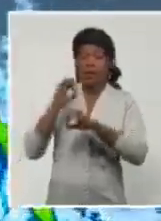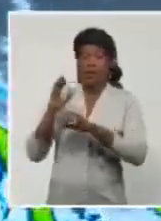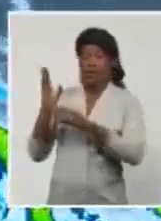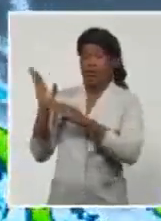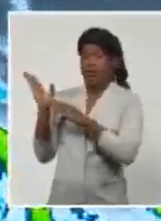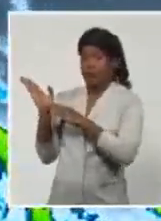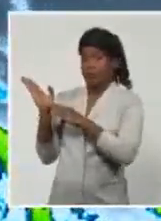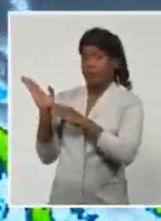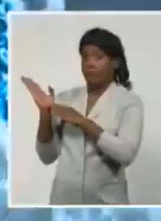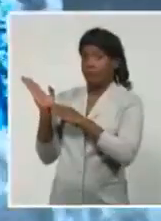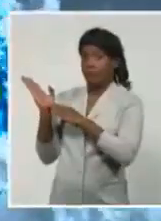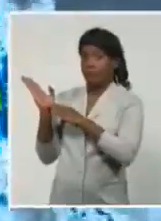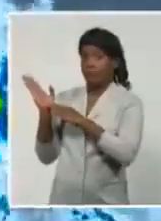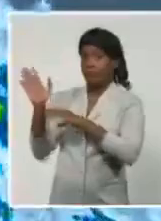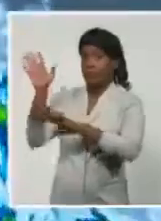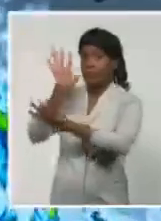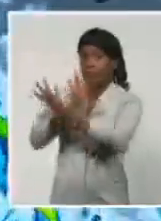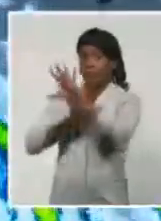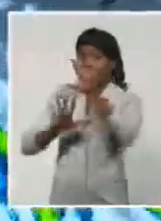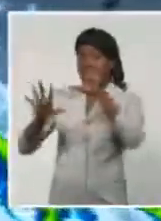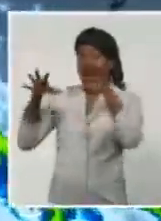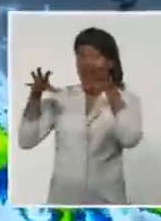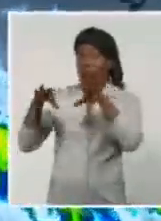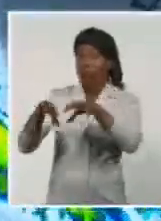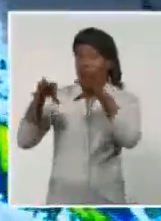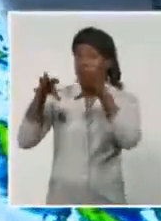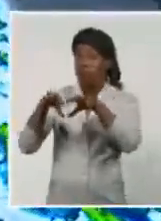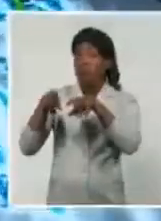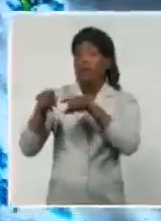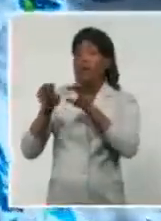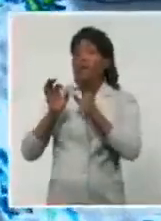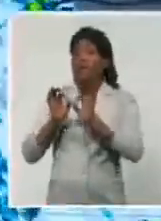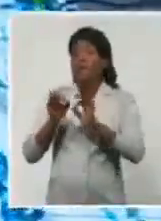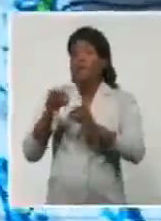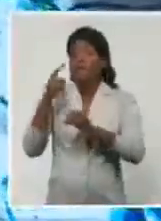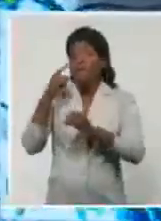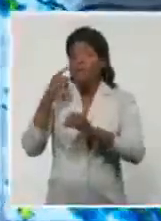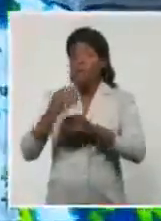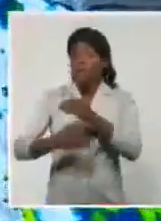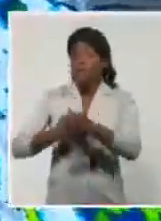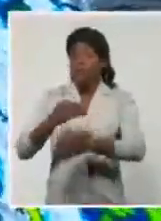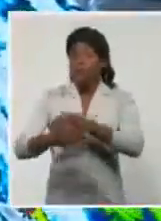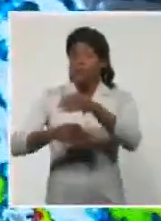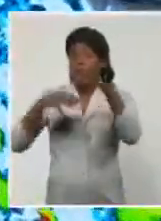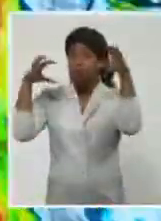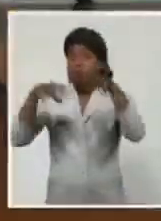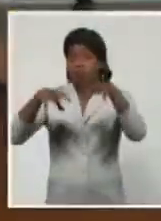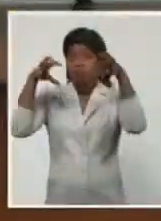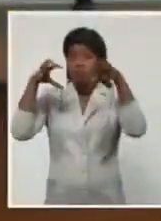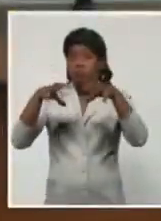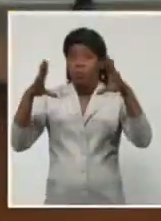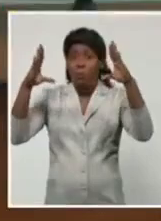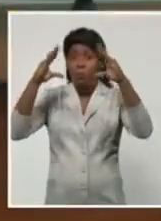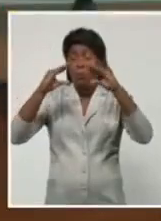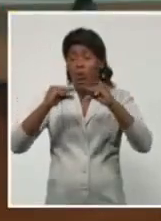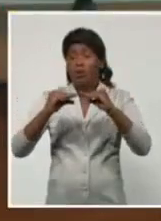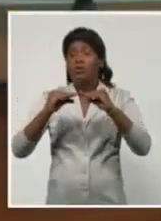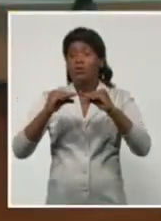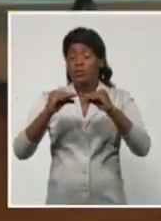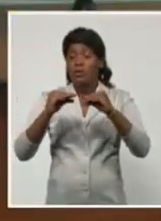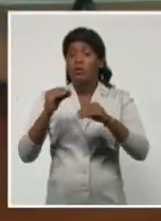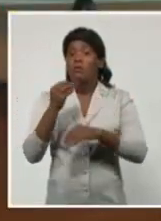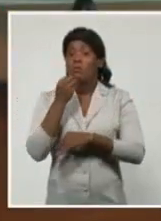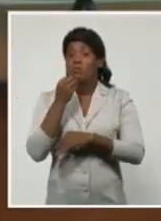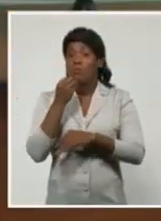en el cual se desarrollan rápido los procesos de lluvia durante la noche, entonces